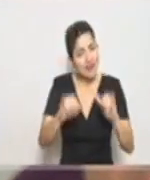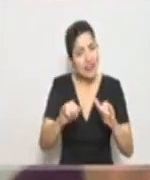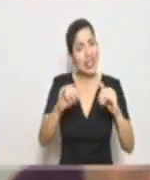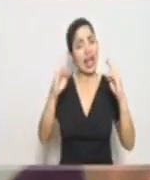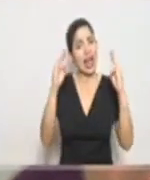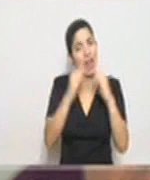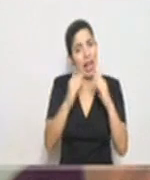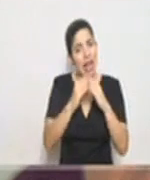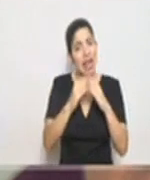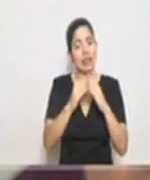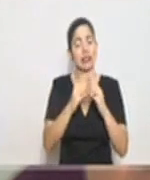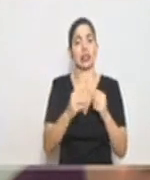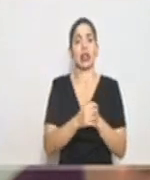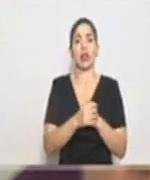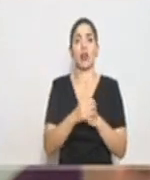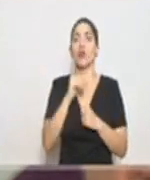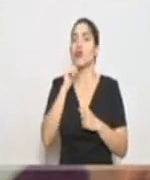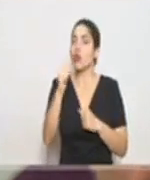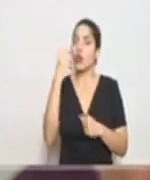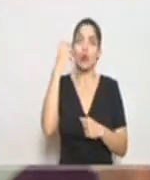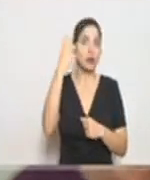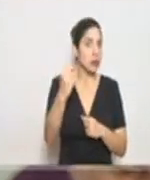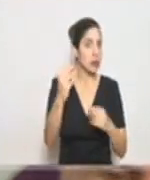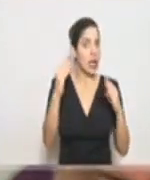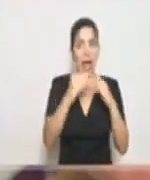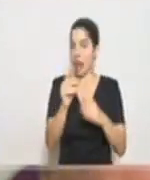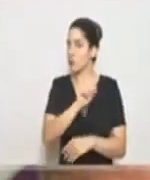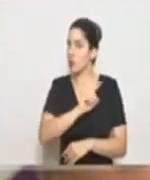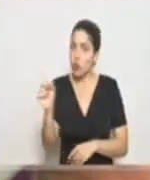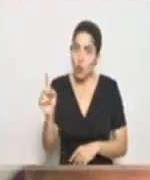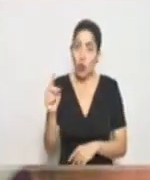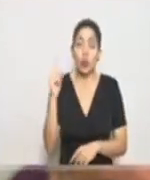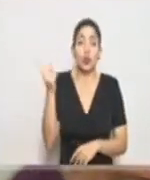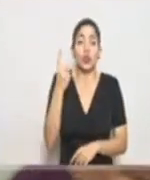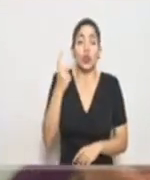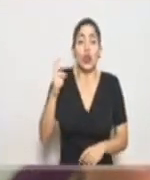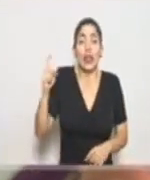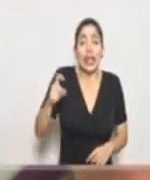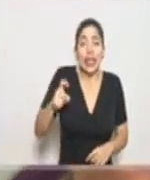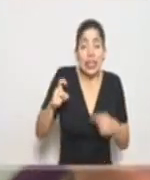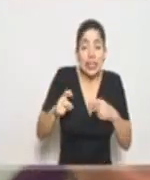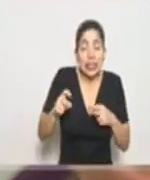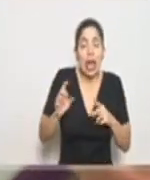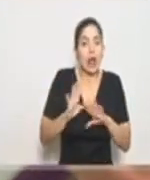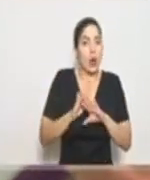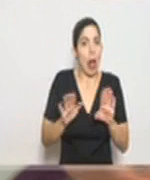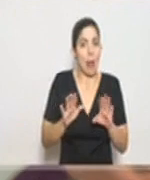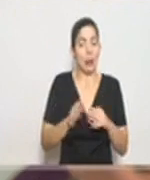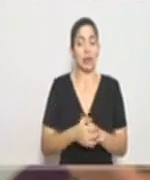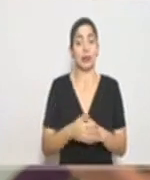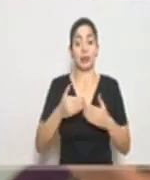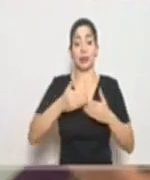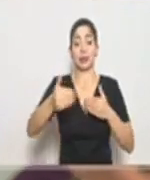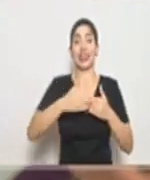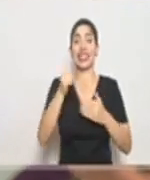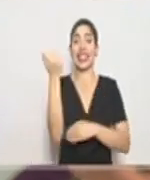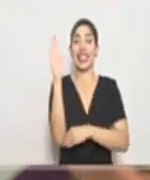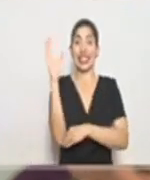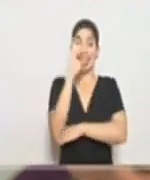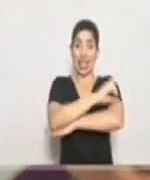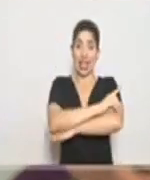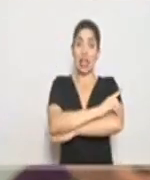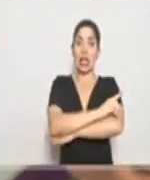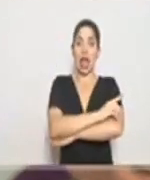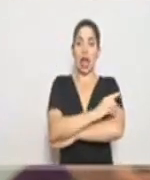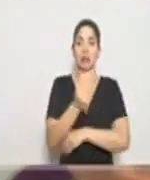sea posible que no salgan de la casa, a menos de que sea algo sumamente necesario, que los siguientes 15 días justamente nos van a